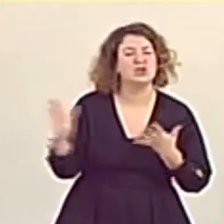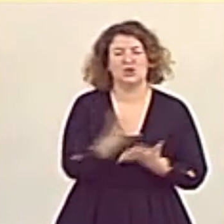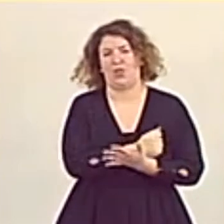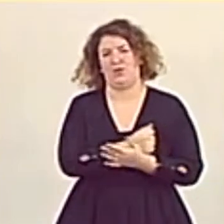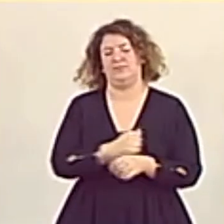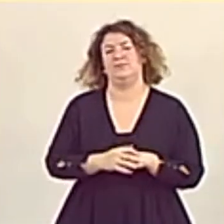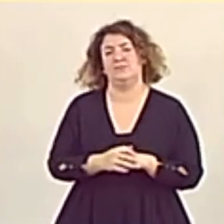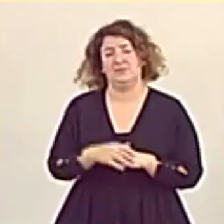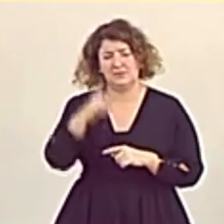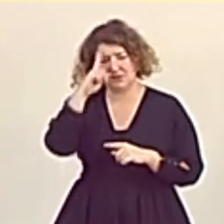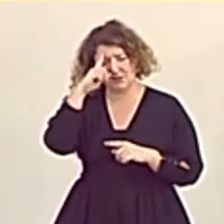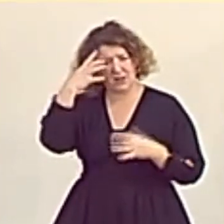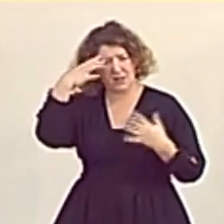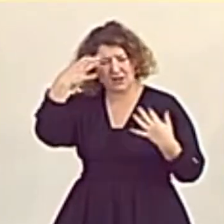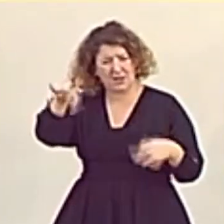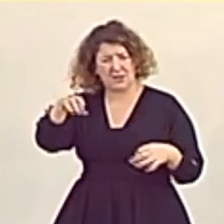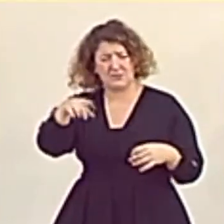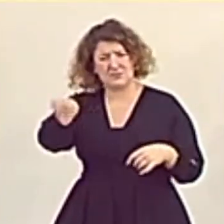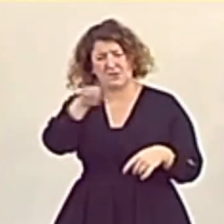No se dan cuenta